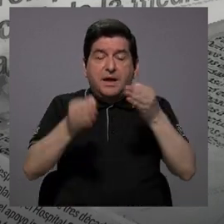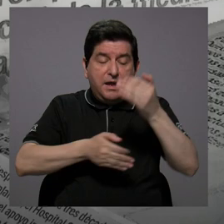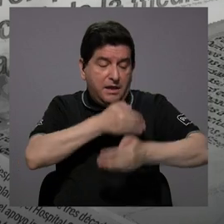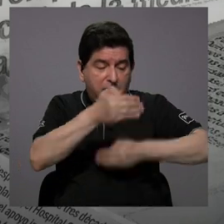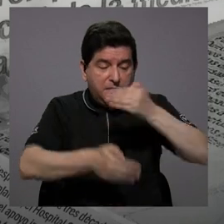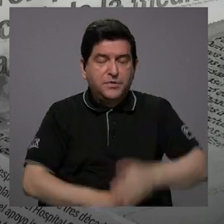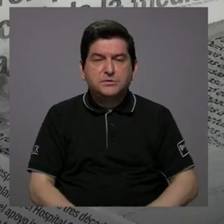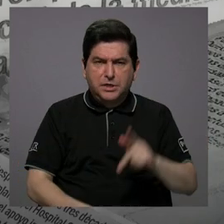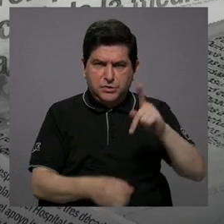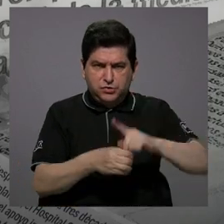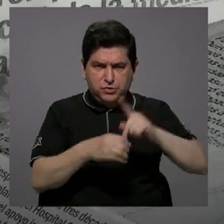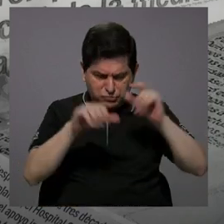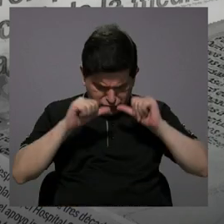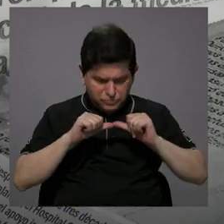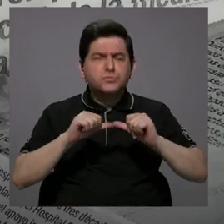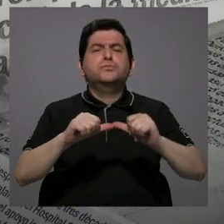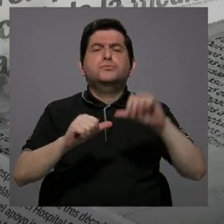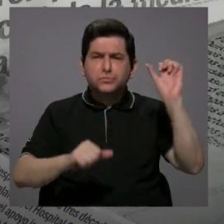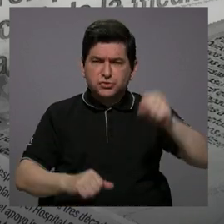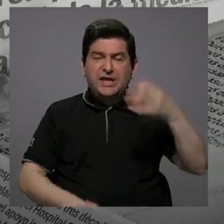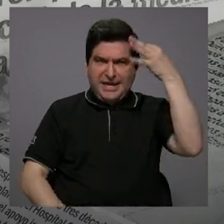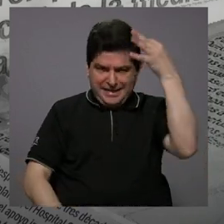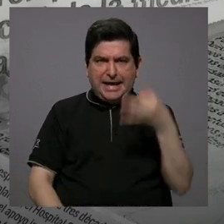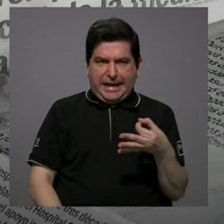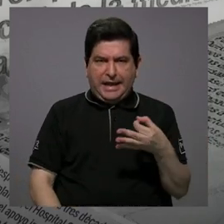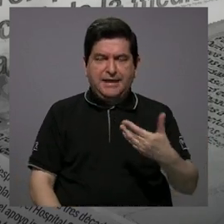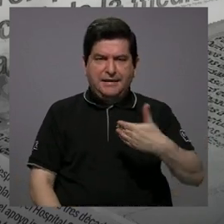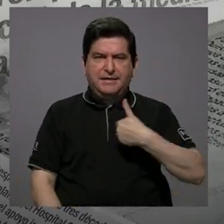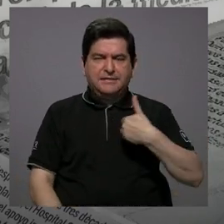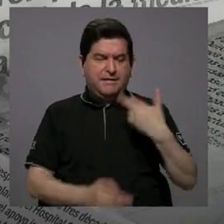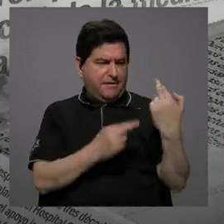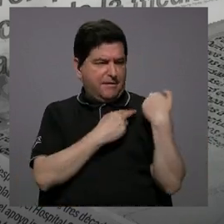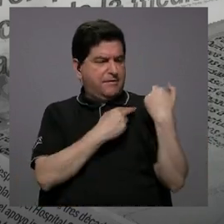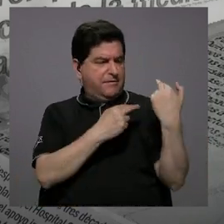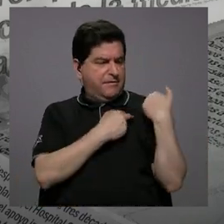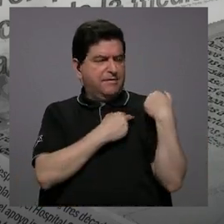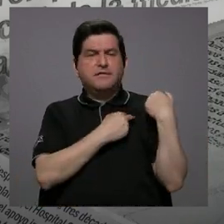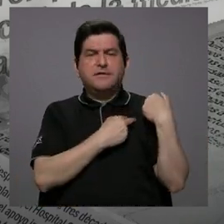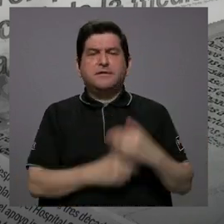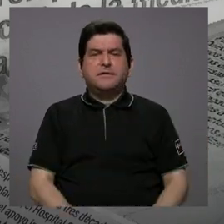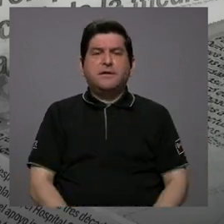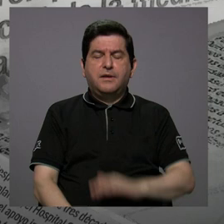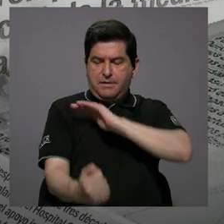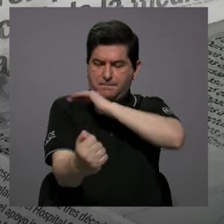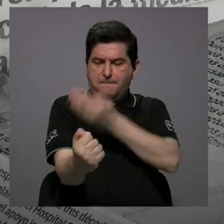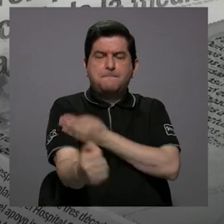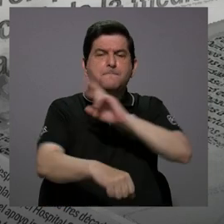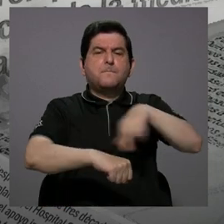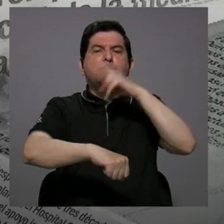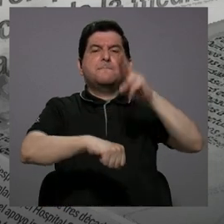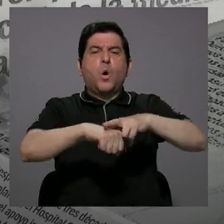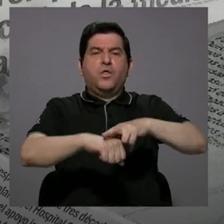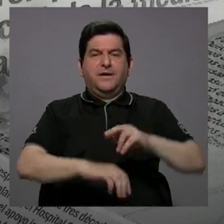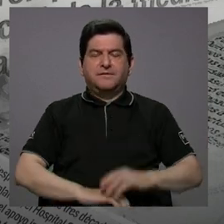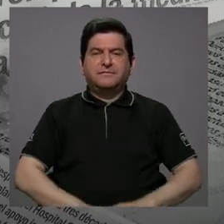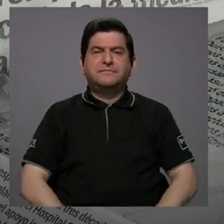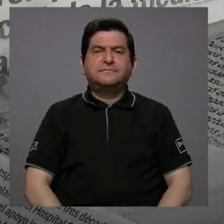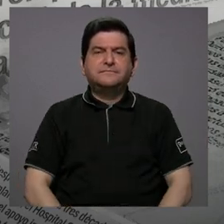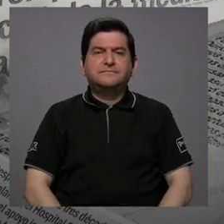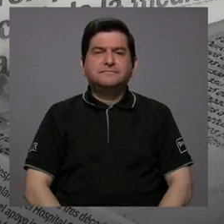Hemos participado y seguimos participando porque creemos que tenemos una responsabilidad como Poder de la República de